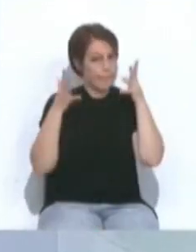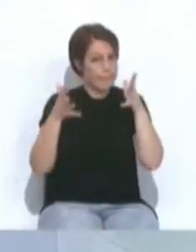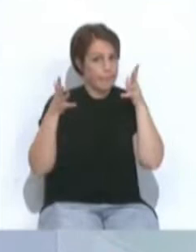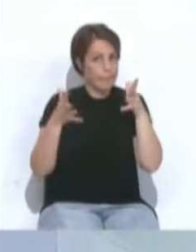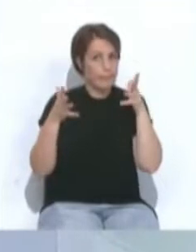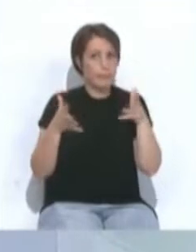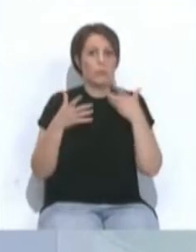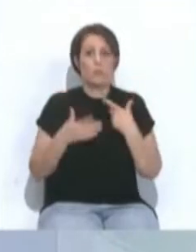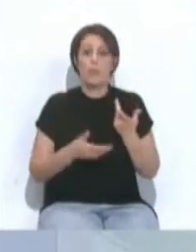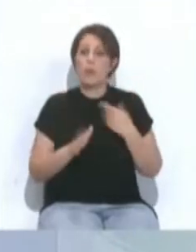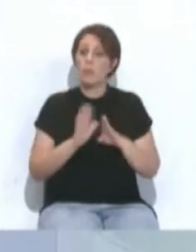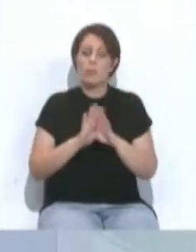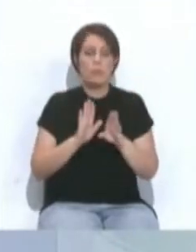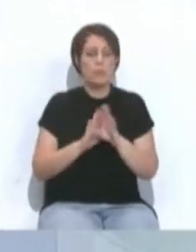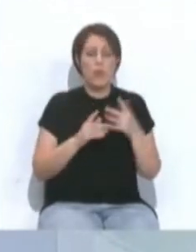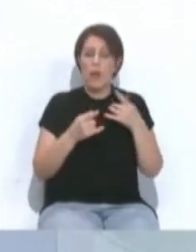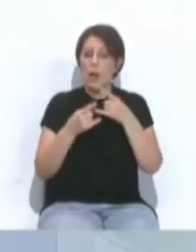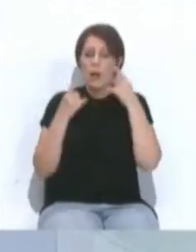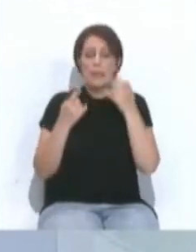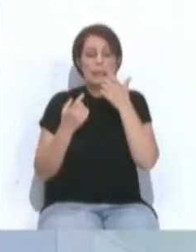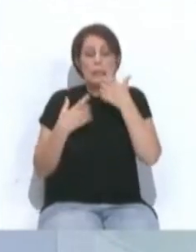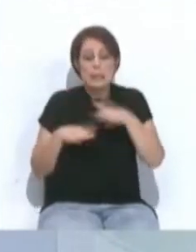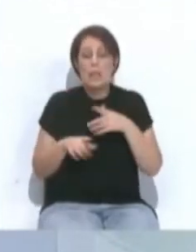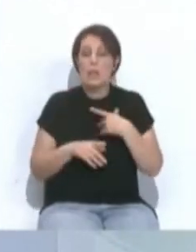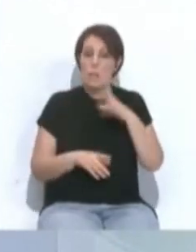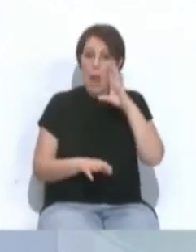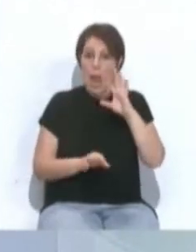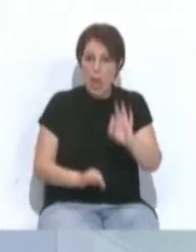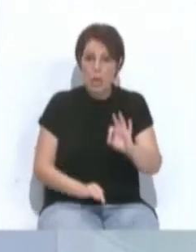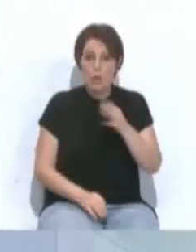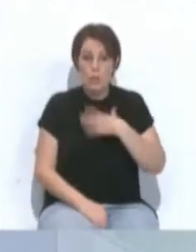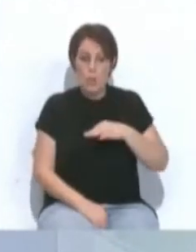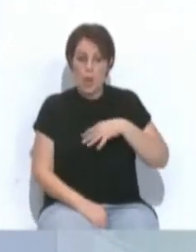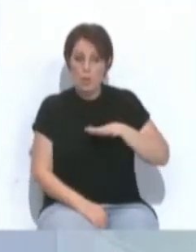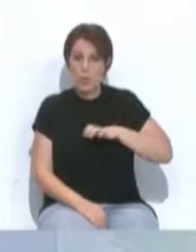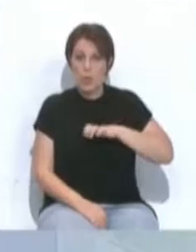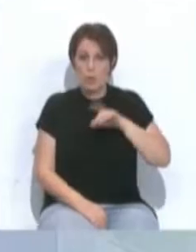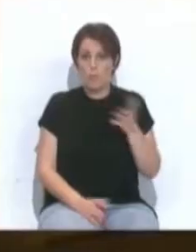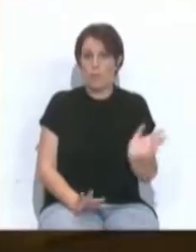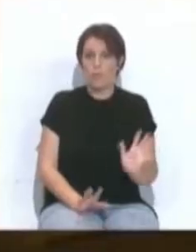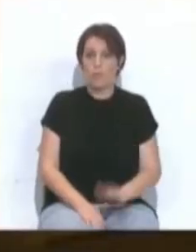encarecidamente, mantenerla en los casos en los que exista riesgo ciertos de posibles contagios.